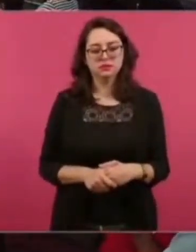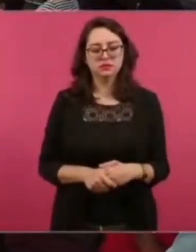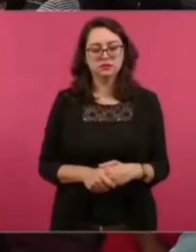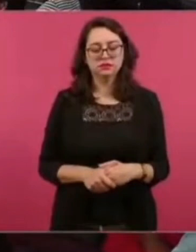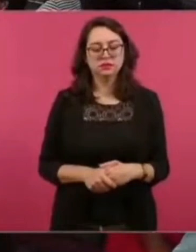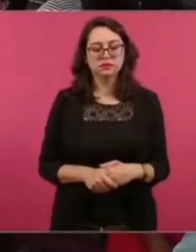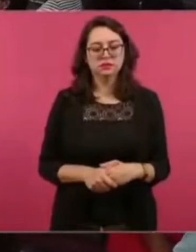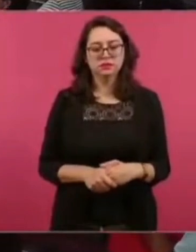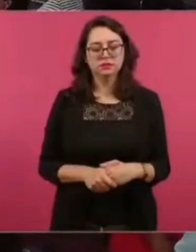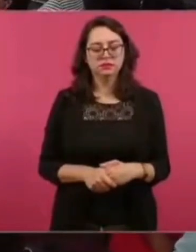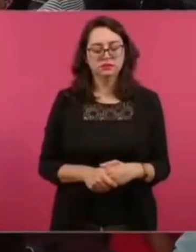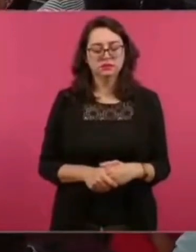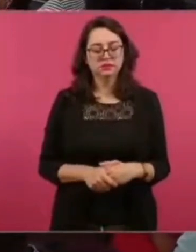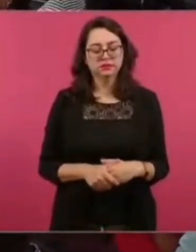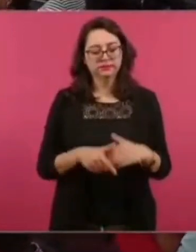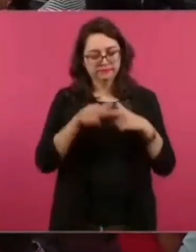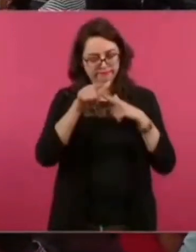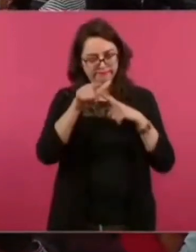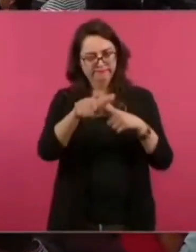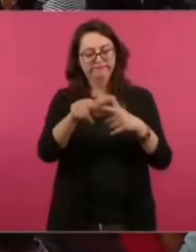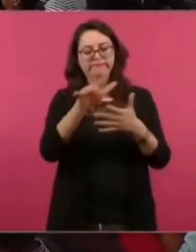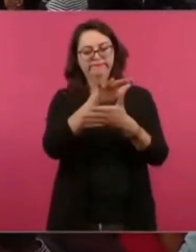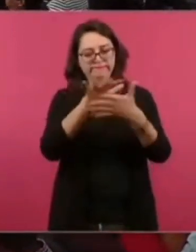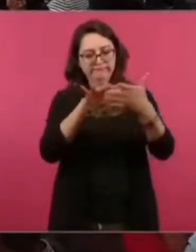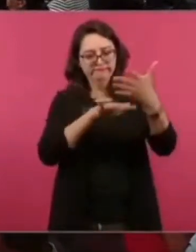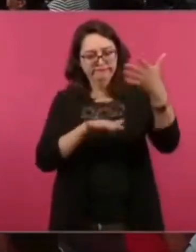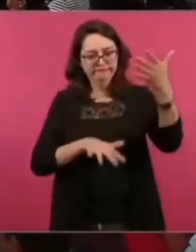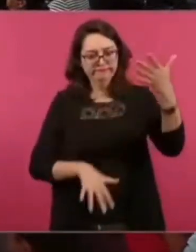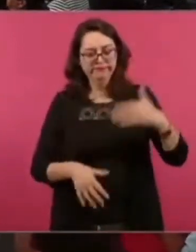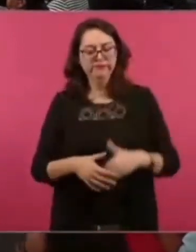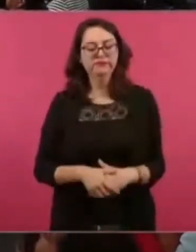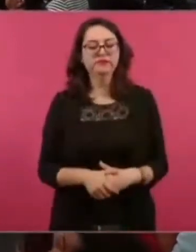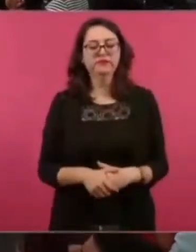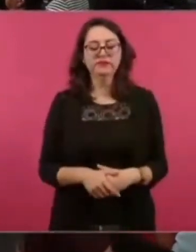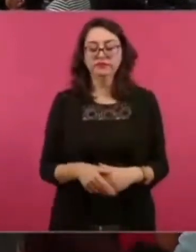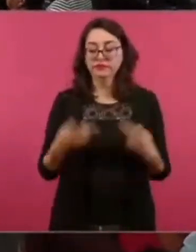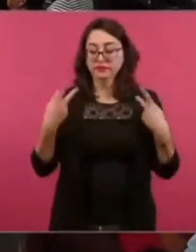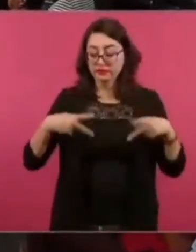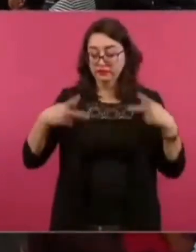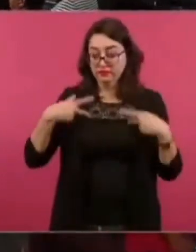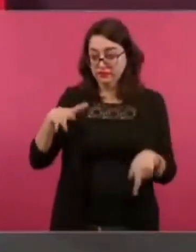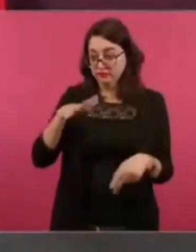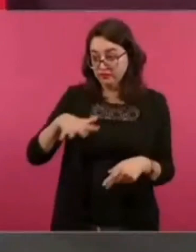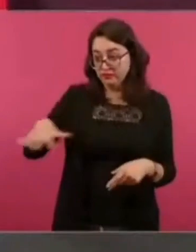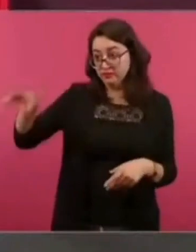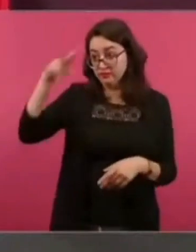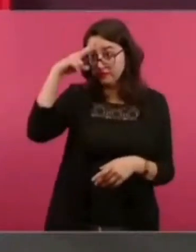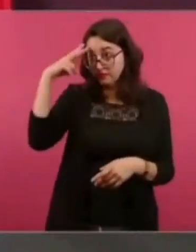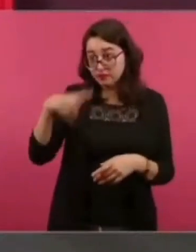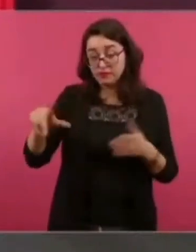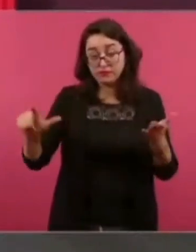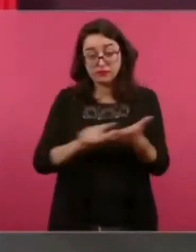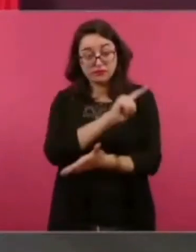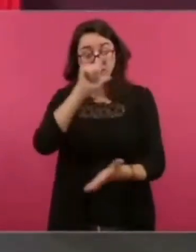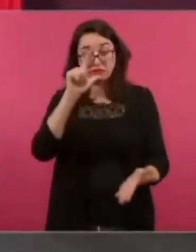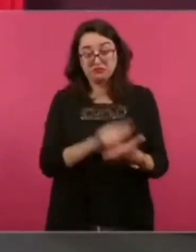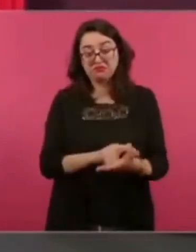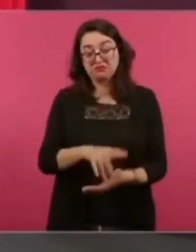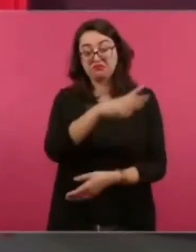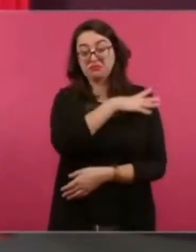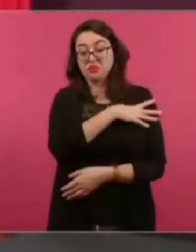¿Qué más dice? Desprecia la ley, no sabe aritmética elemental